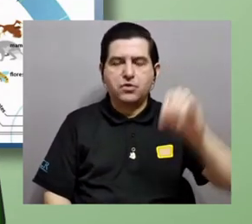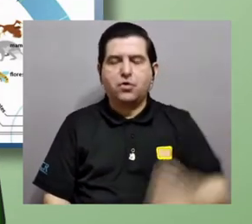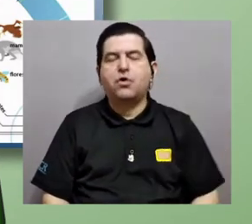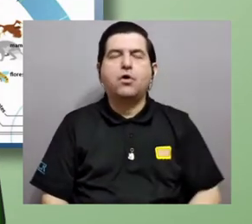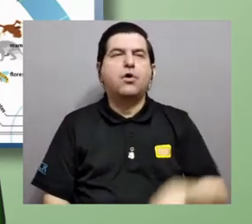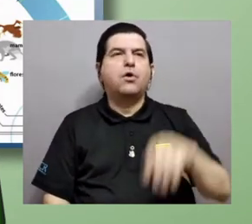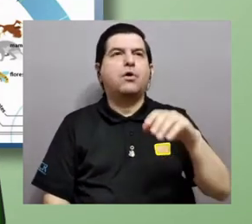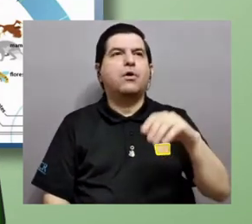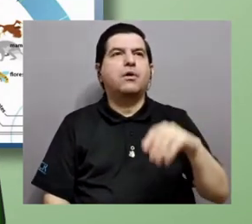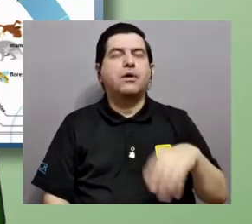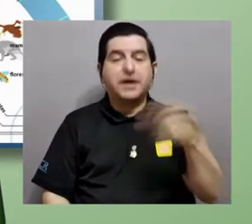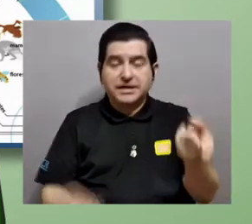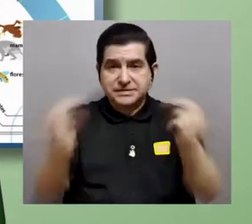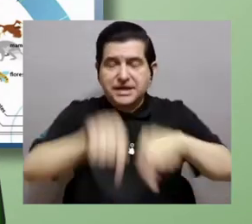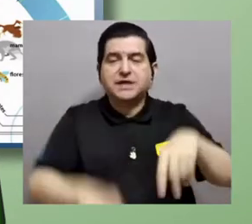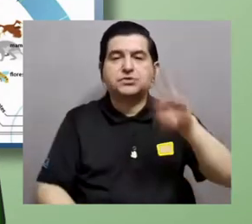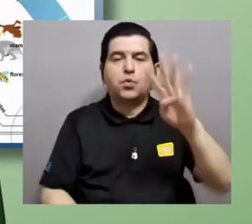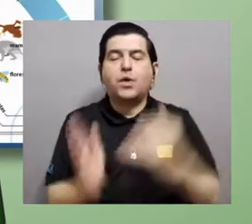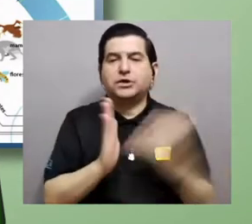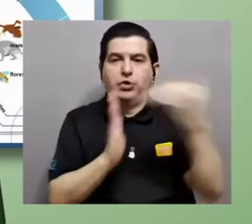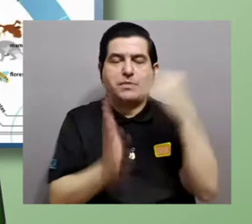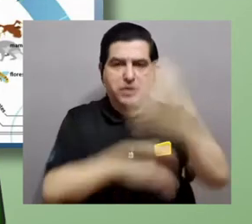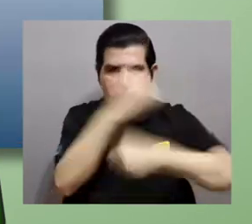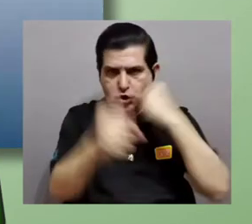4 millones de años.